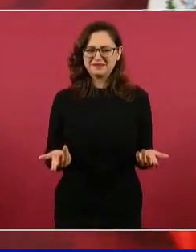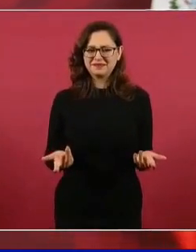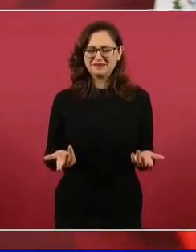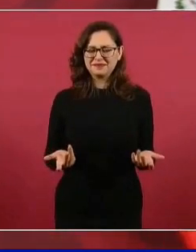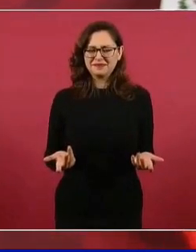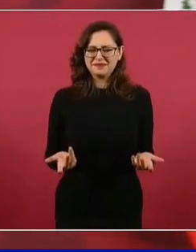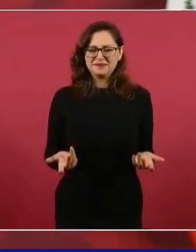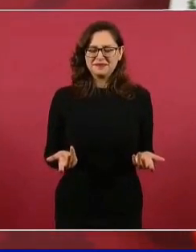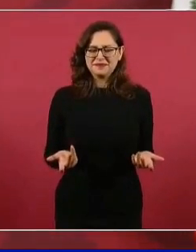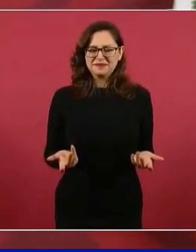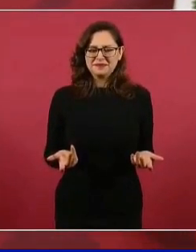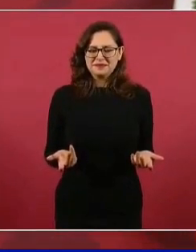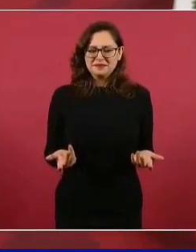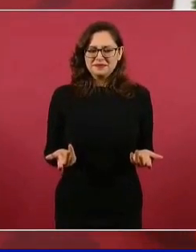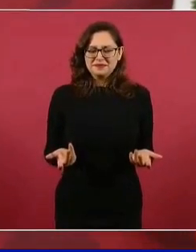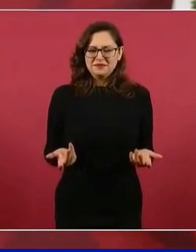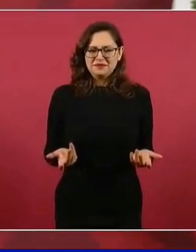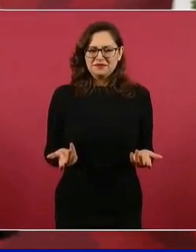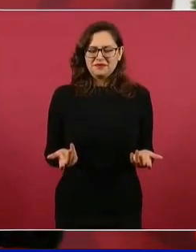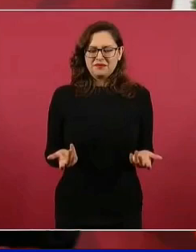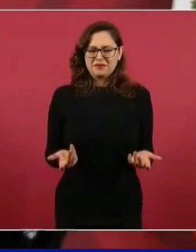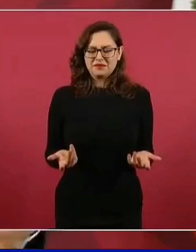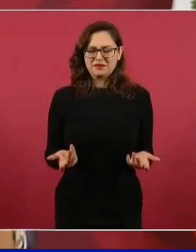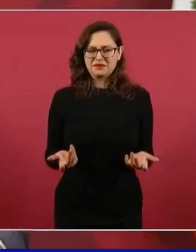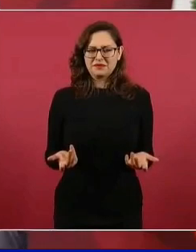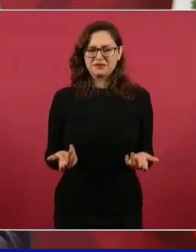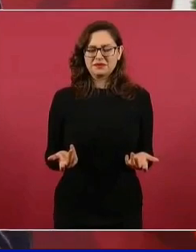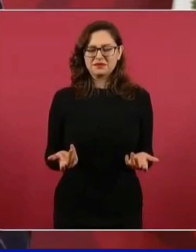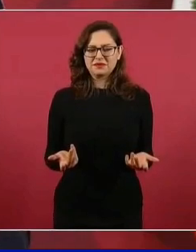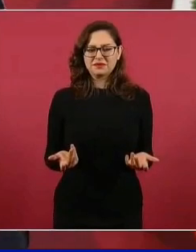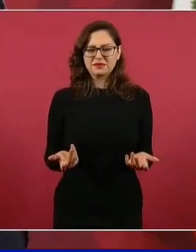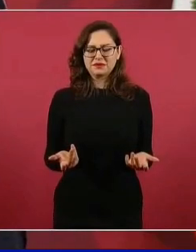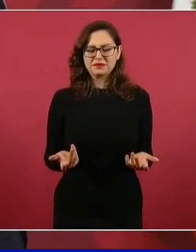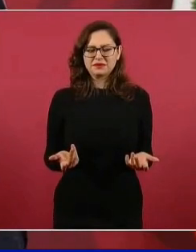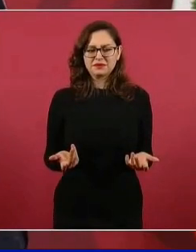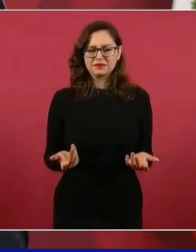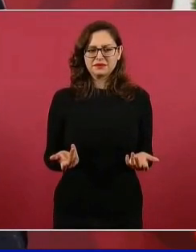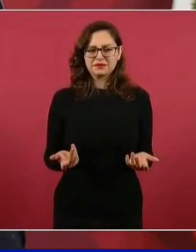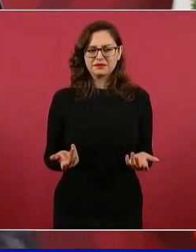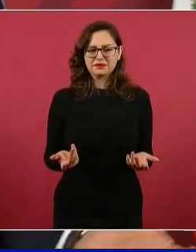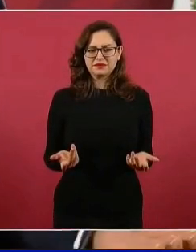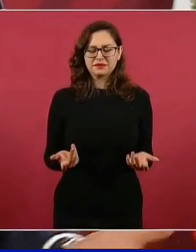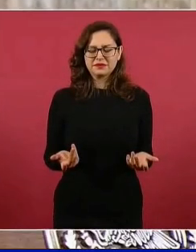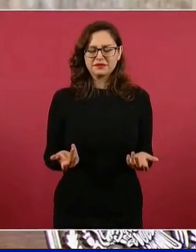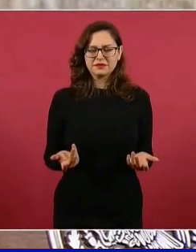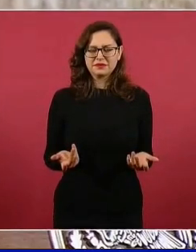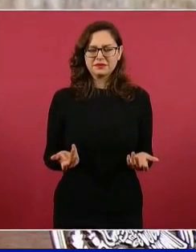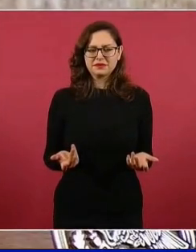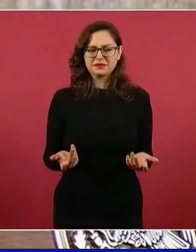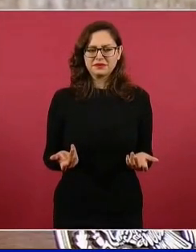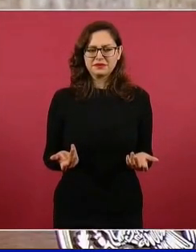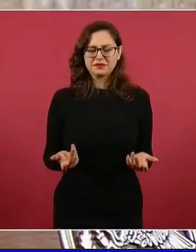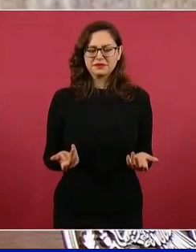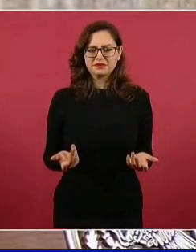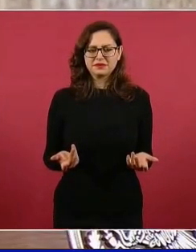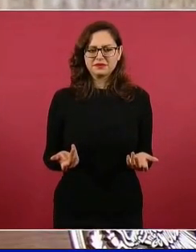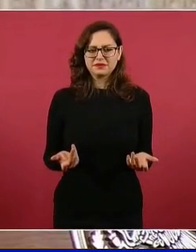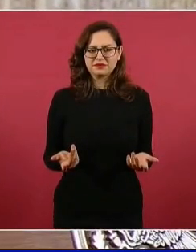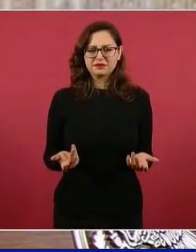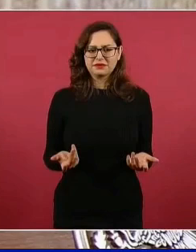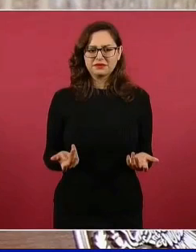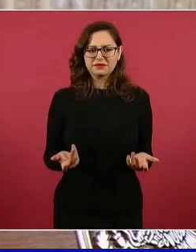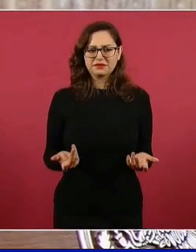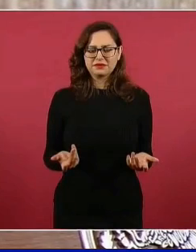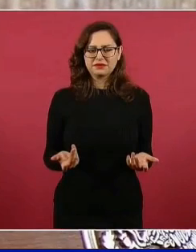¿cómo se decide, sin tener